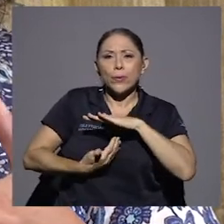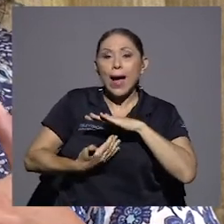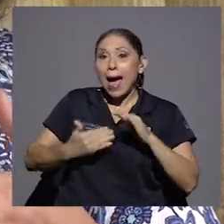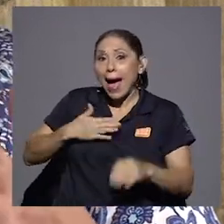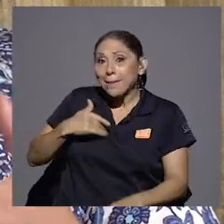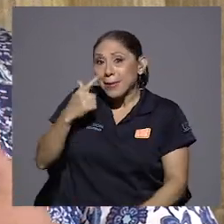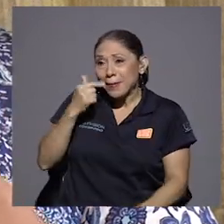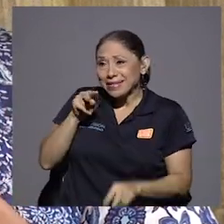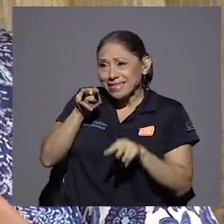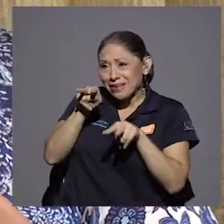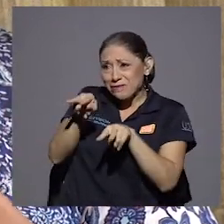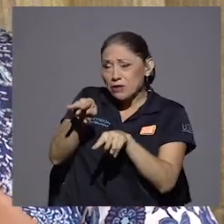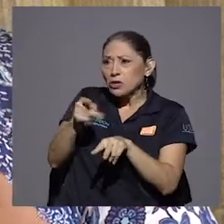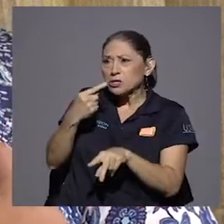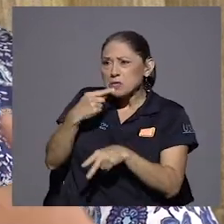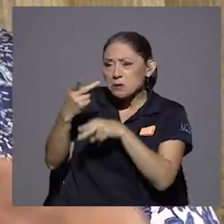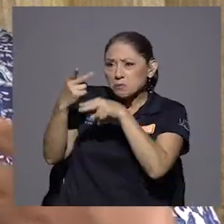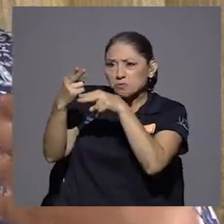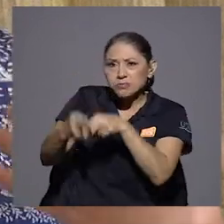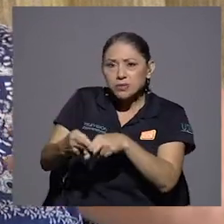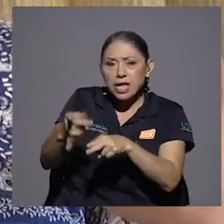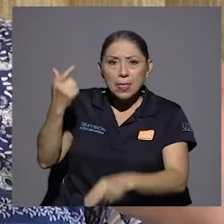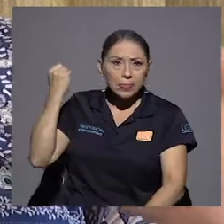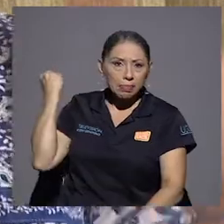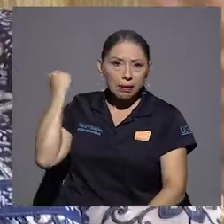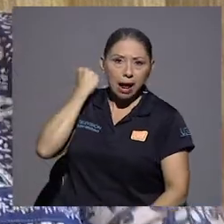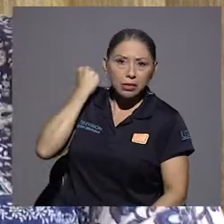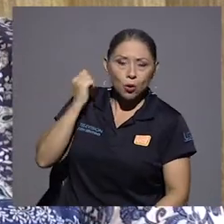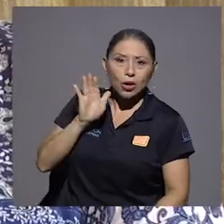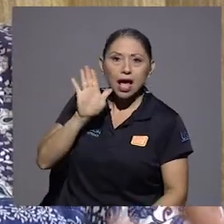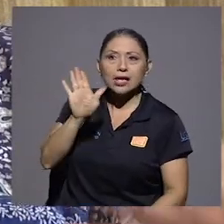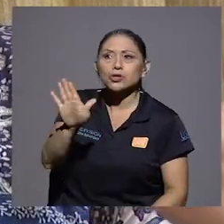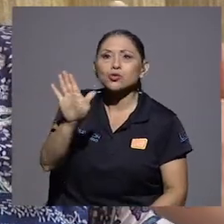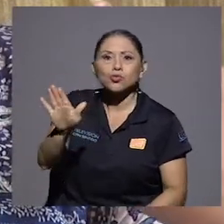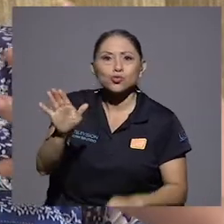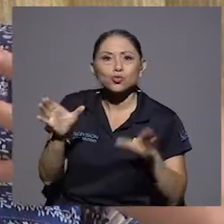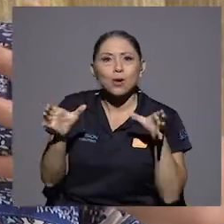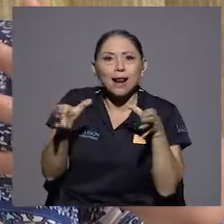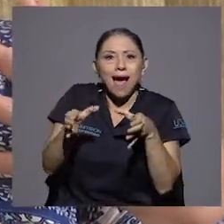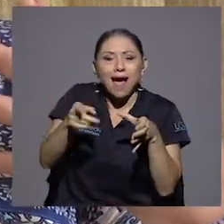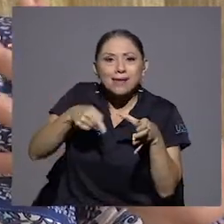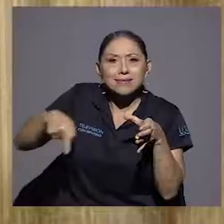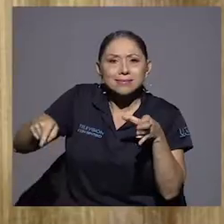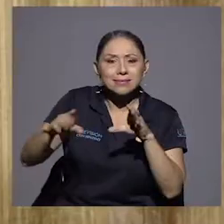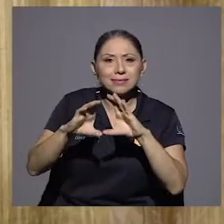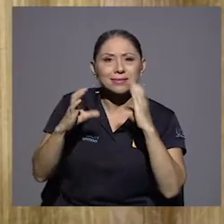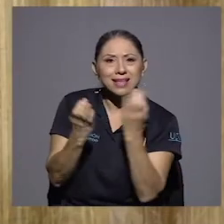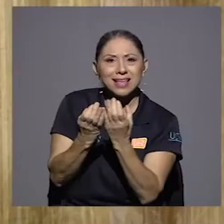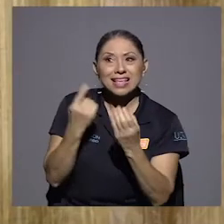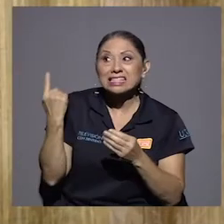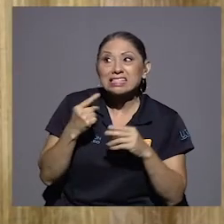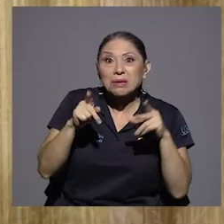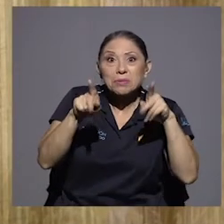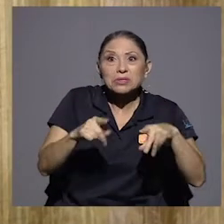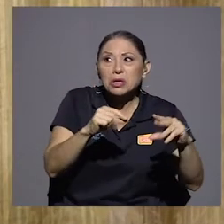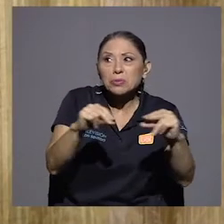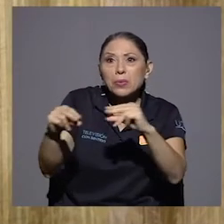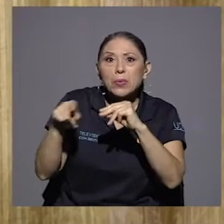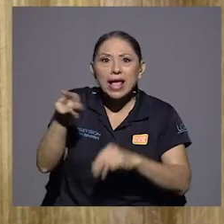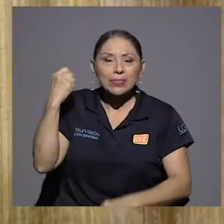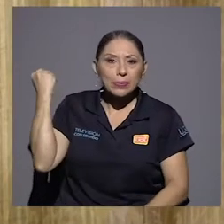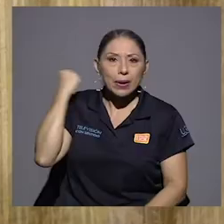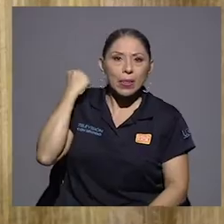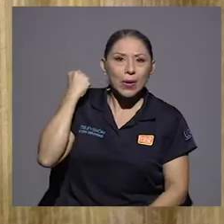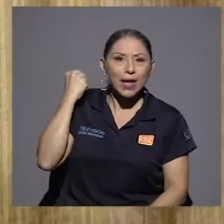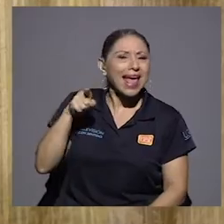traidor a su, a su clase de traidor. Y yo creo que él nunca fue traidor. Yo creo que